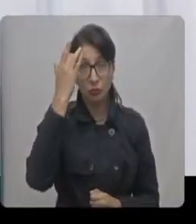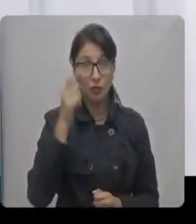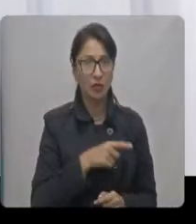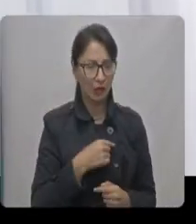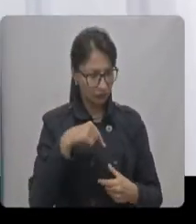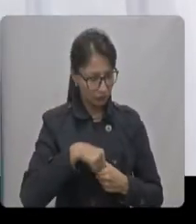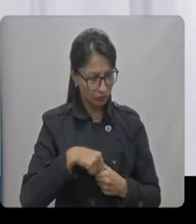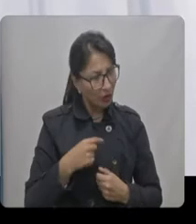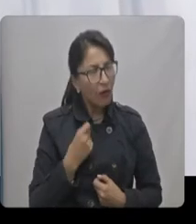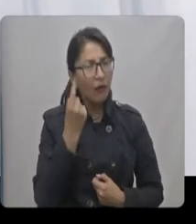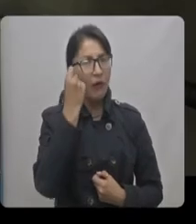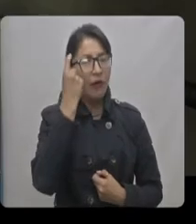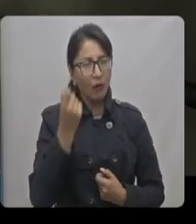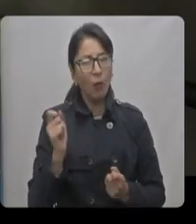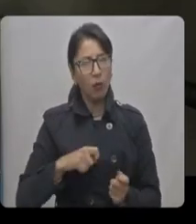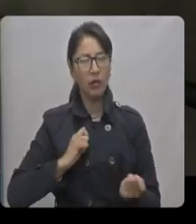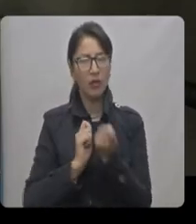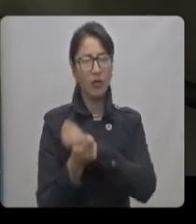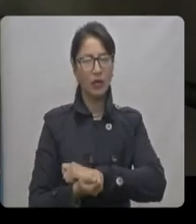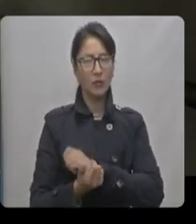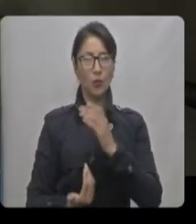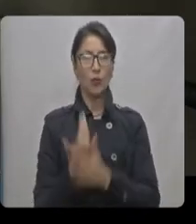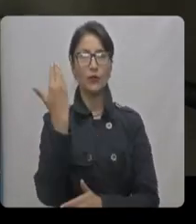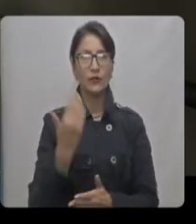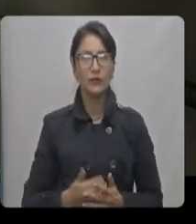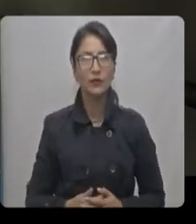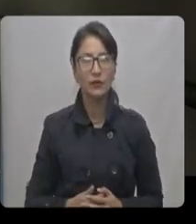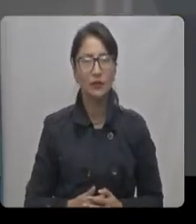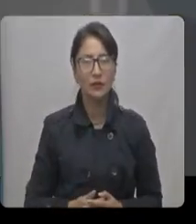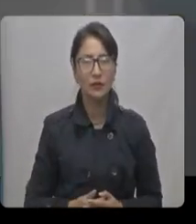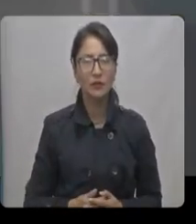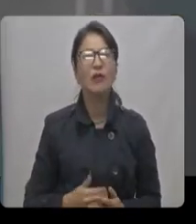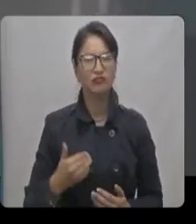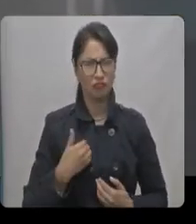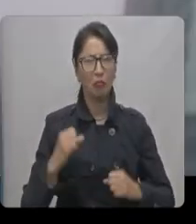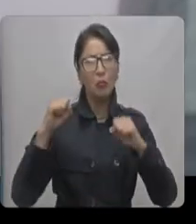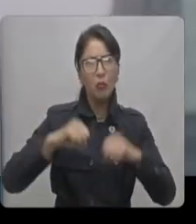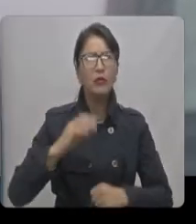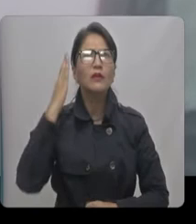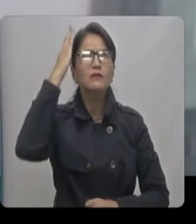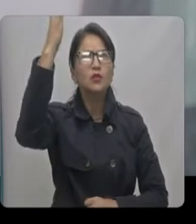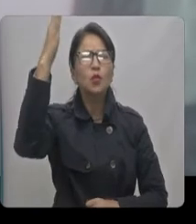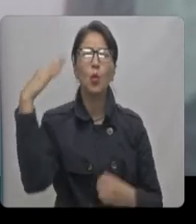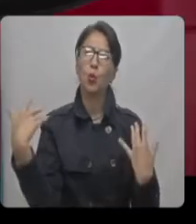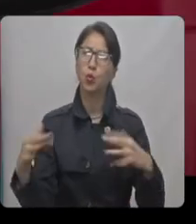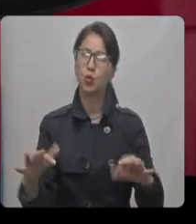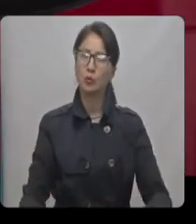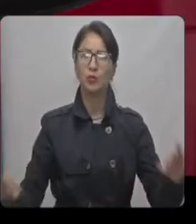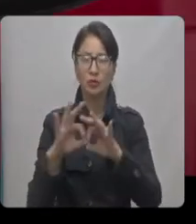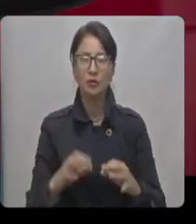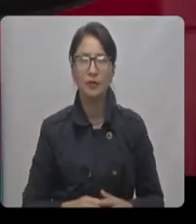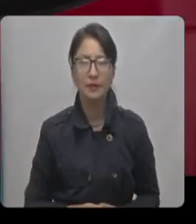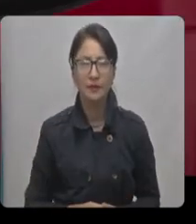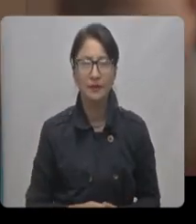porque aquí descubrí que puedo reinventarme, porque sé que puedo llegar muy lejos.